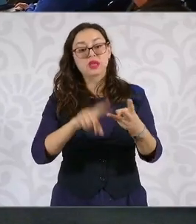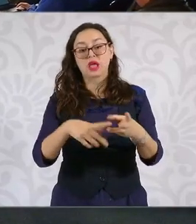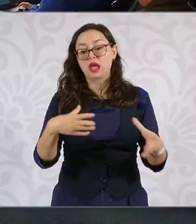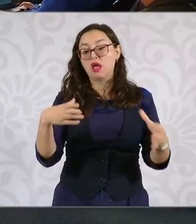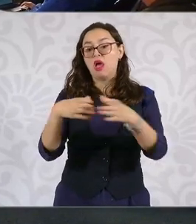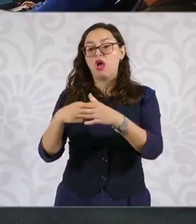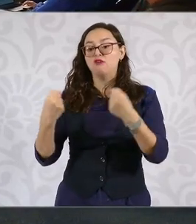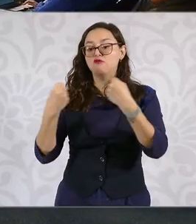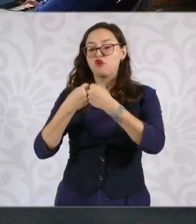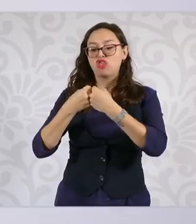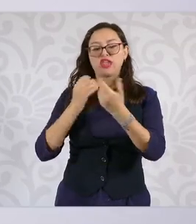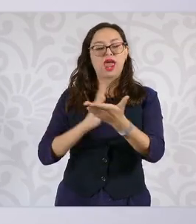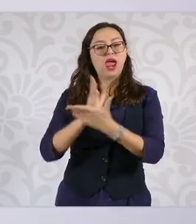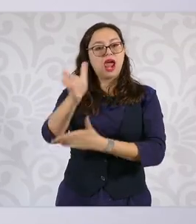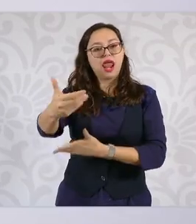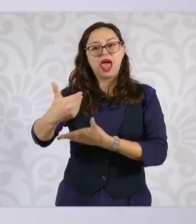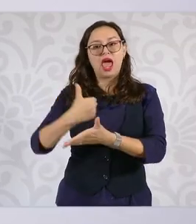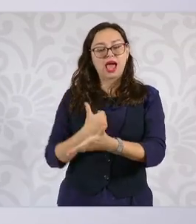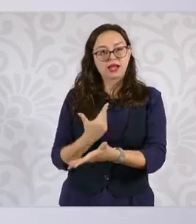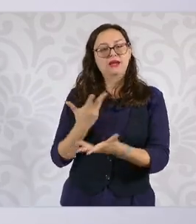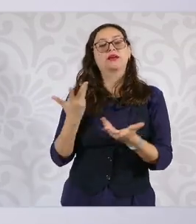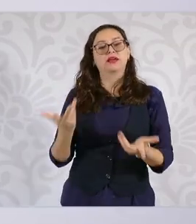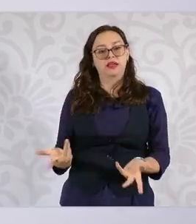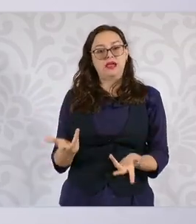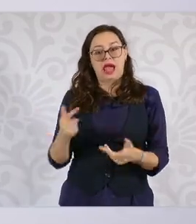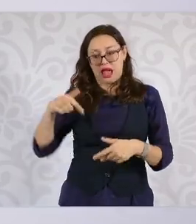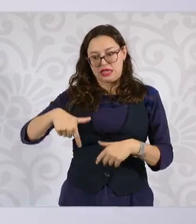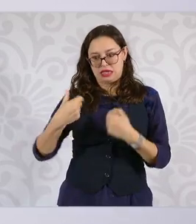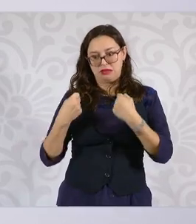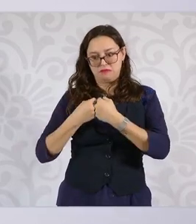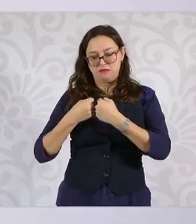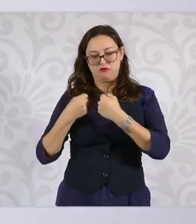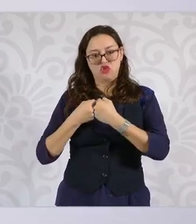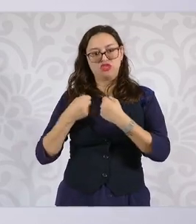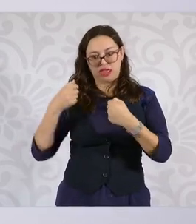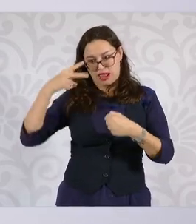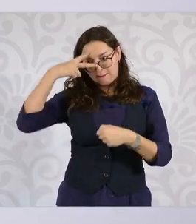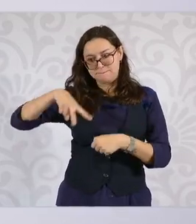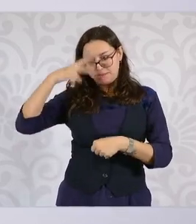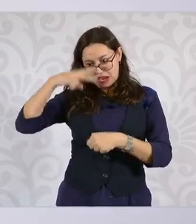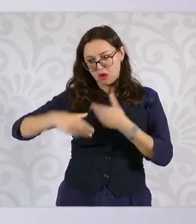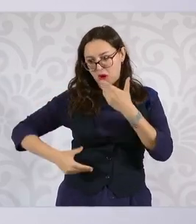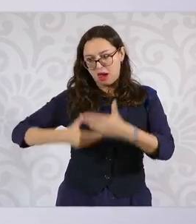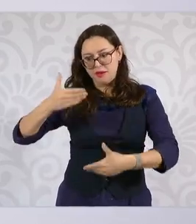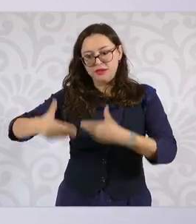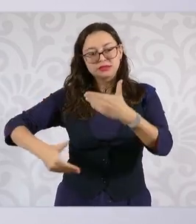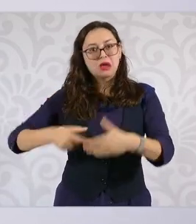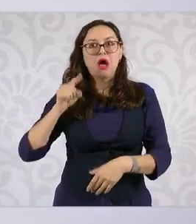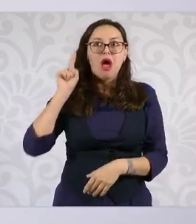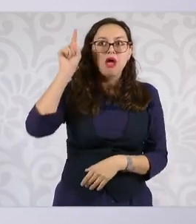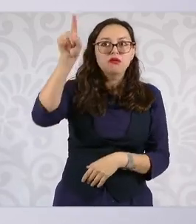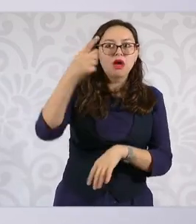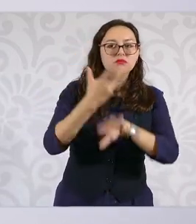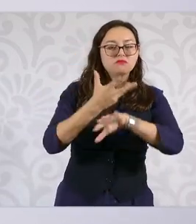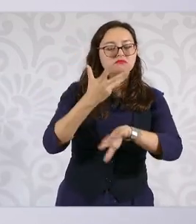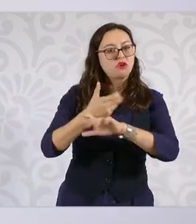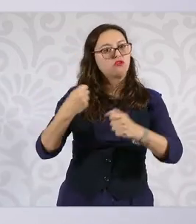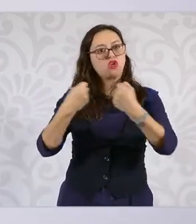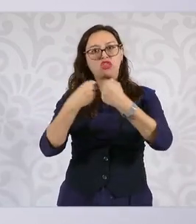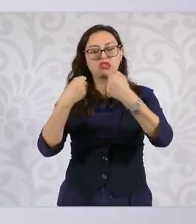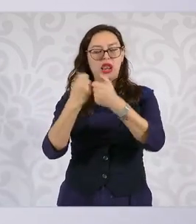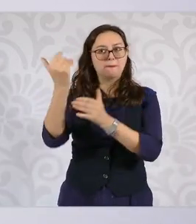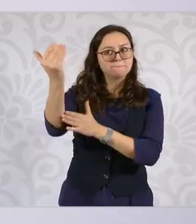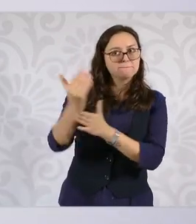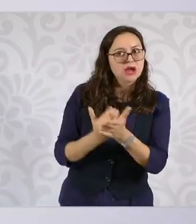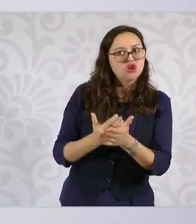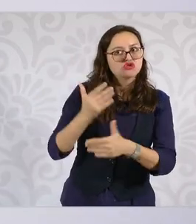México ha avanzado mucho en los cruces fronterizos y del otro lado de la frontera se ha avanzado muy poco. Entonces, fue muy bueno porque